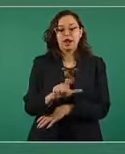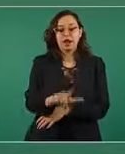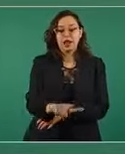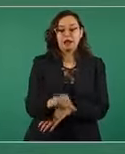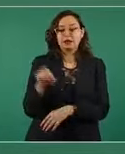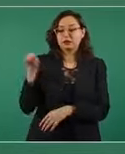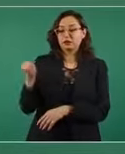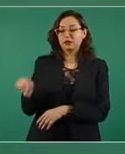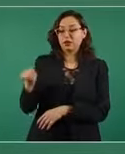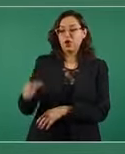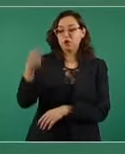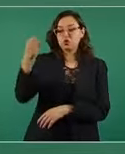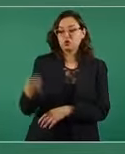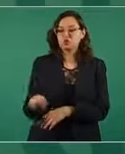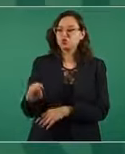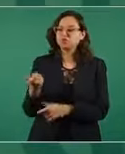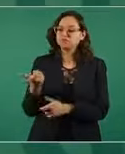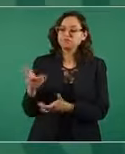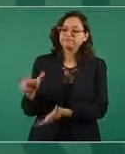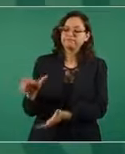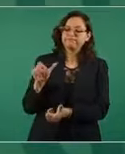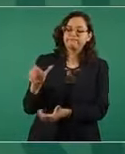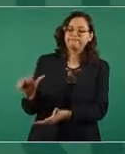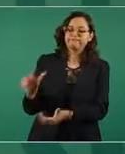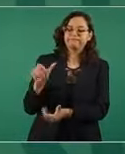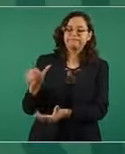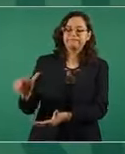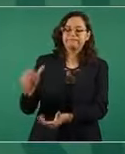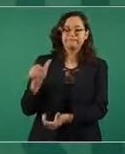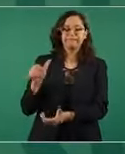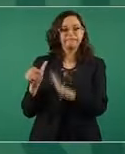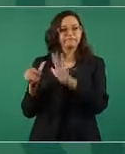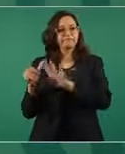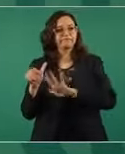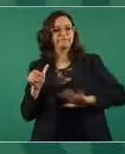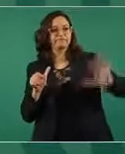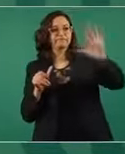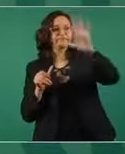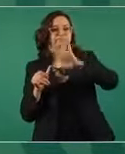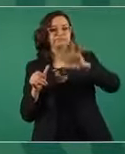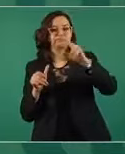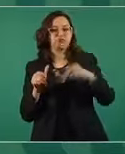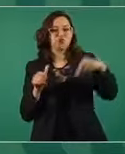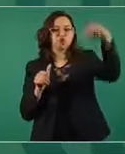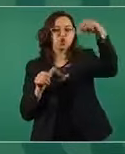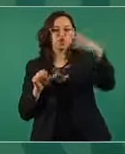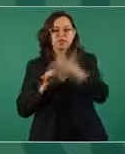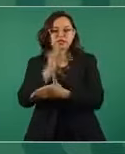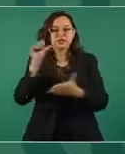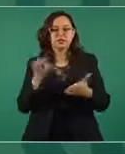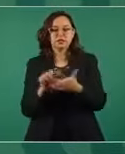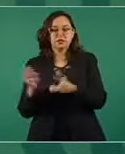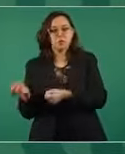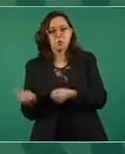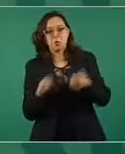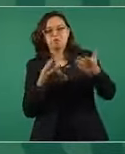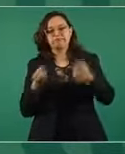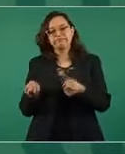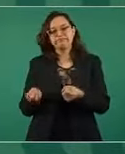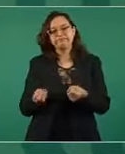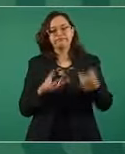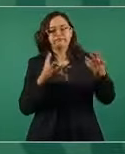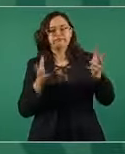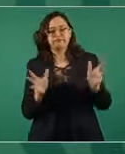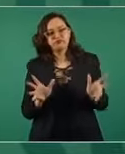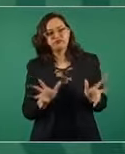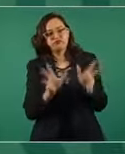el desarrollo del país. Porque el presupuesto público